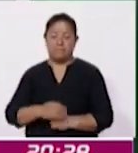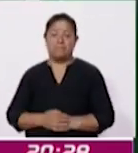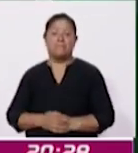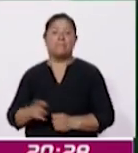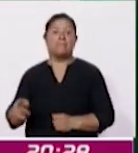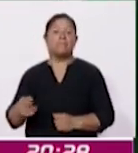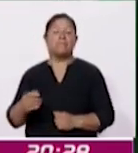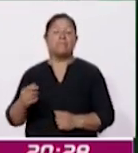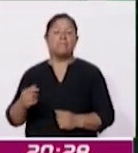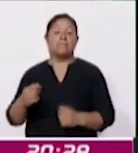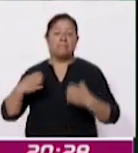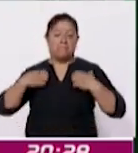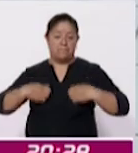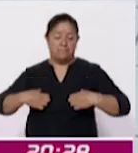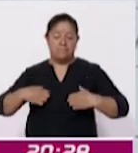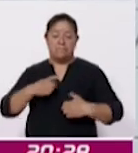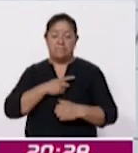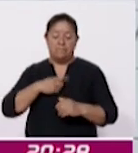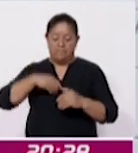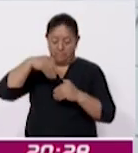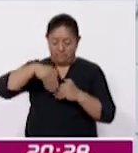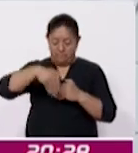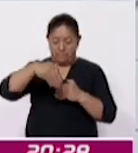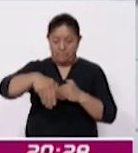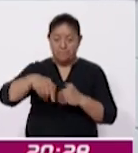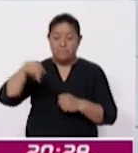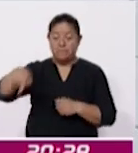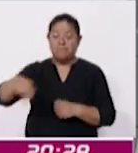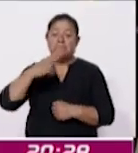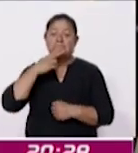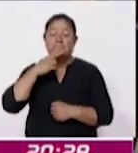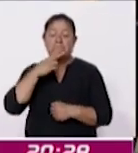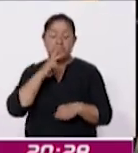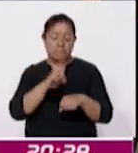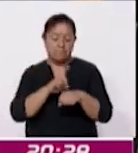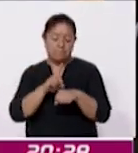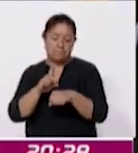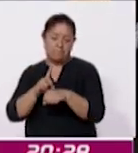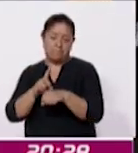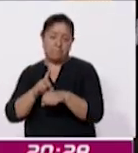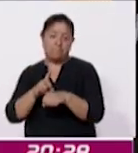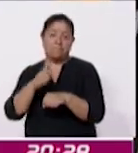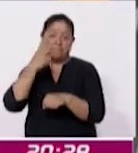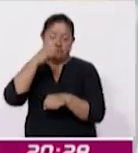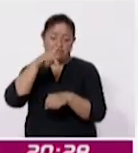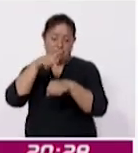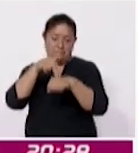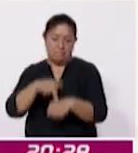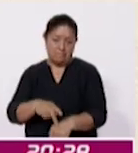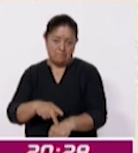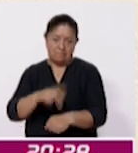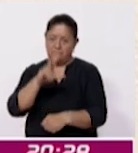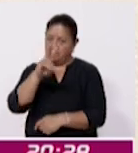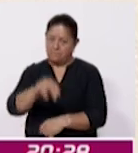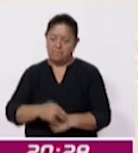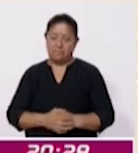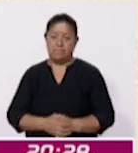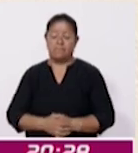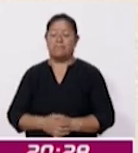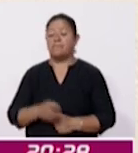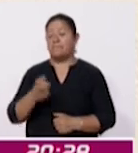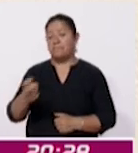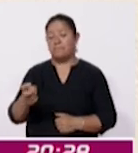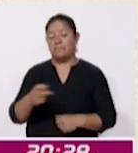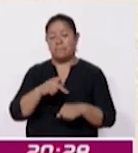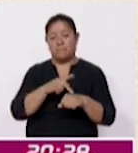mochila los niños deben llevar únicamente lo que van a utilizar en sus clases para evitar peso excesivo. Que esta carga no